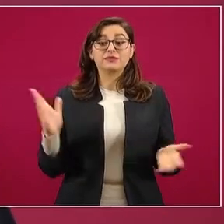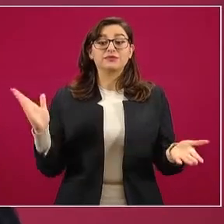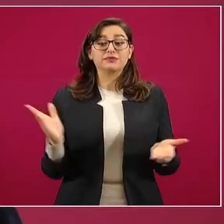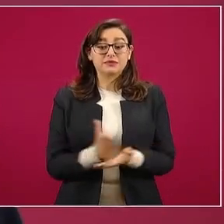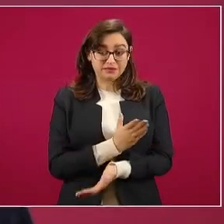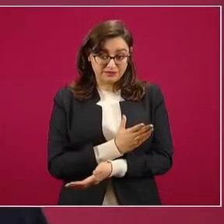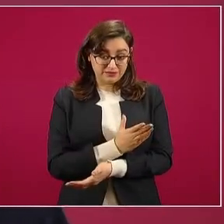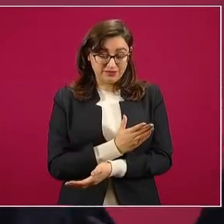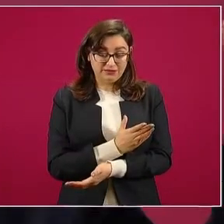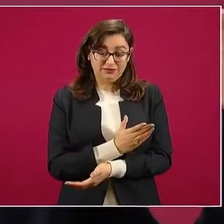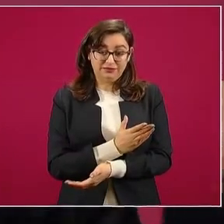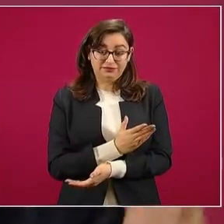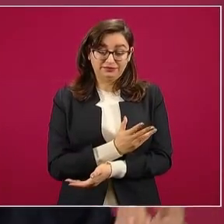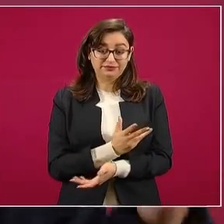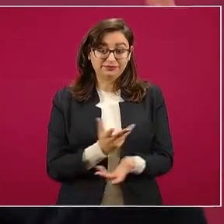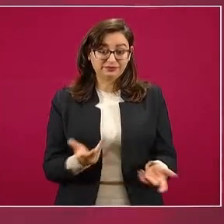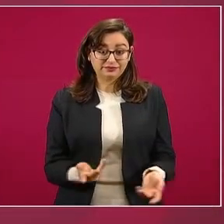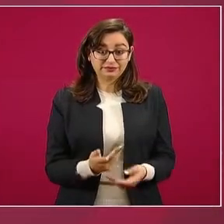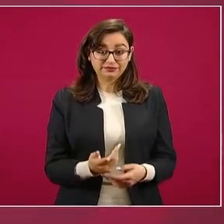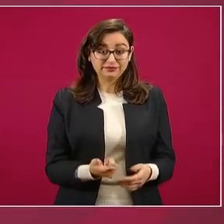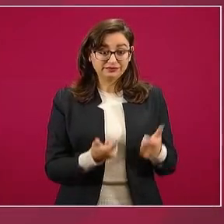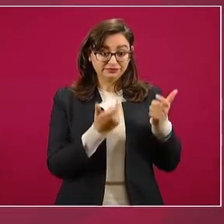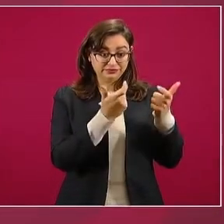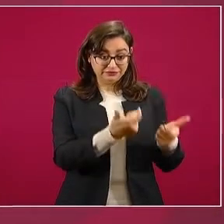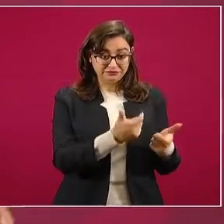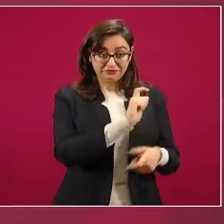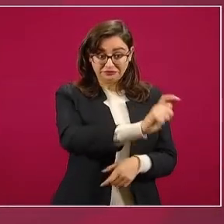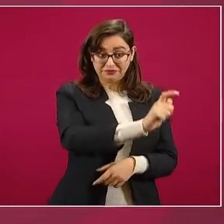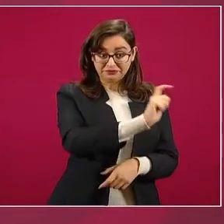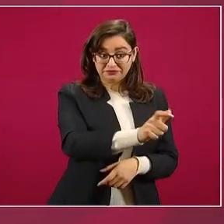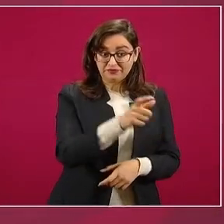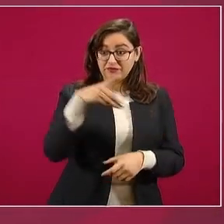Además, todo ese dinero era deducible de impuesto.